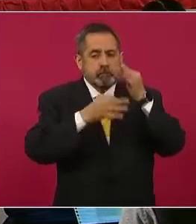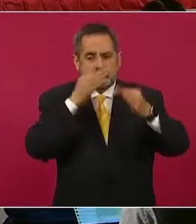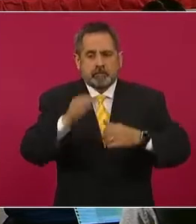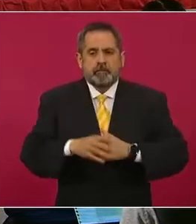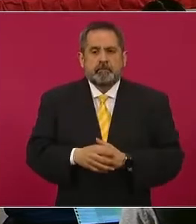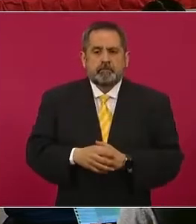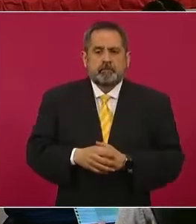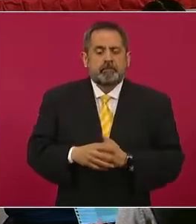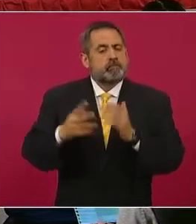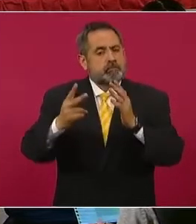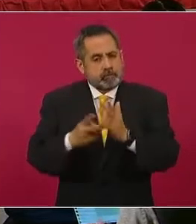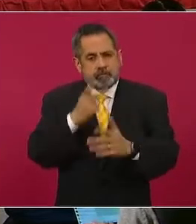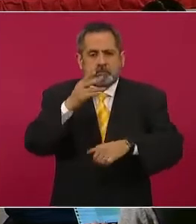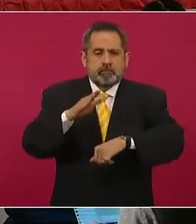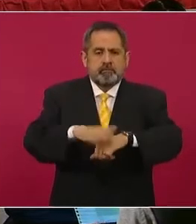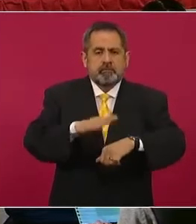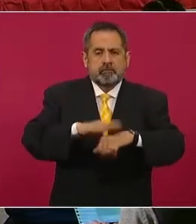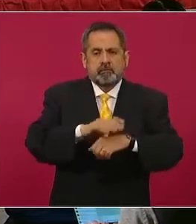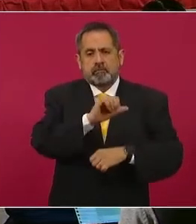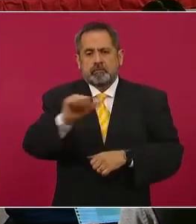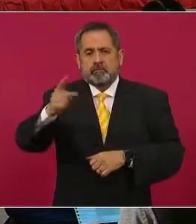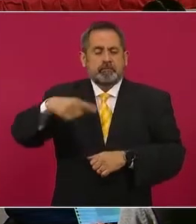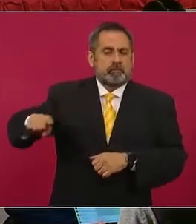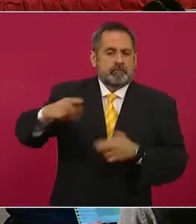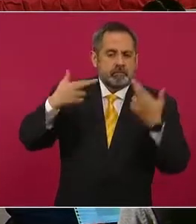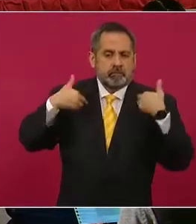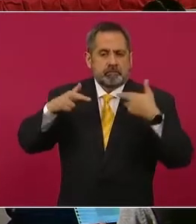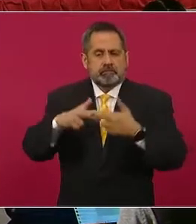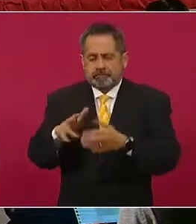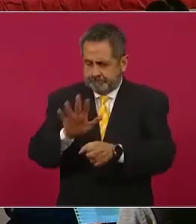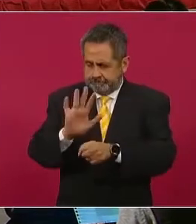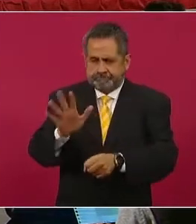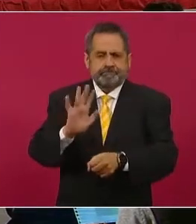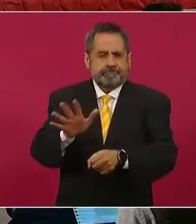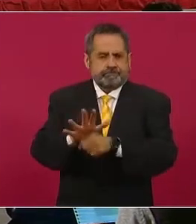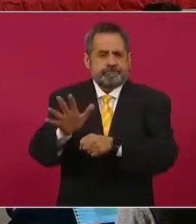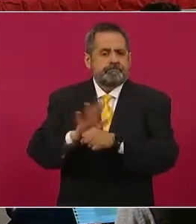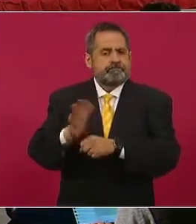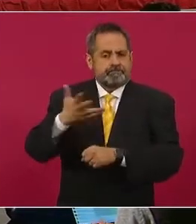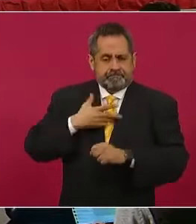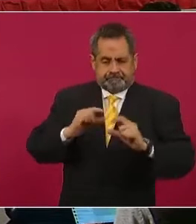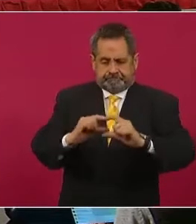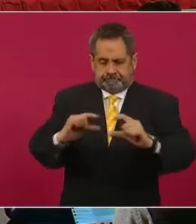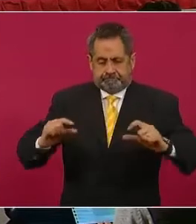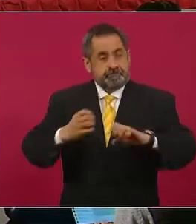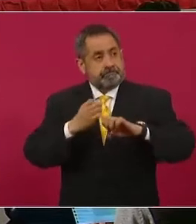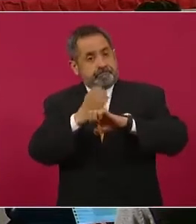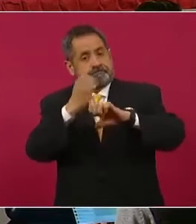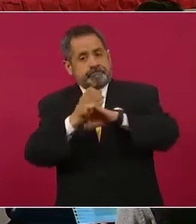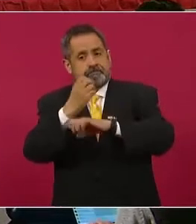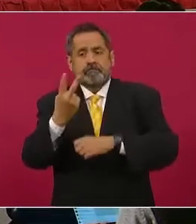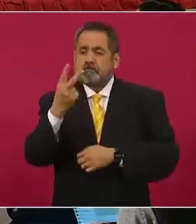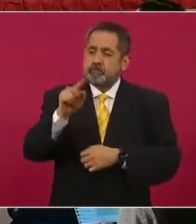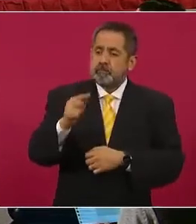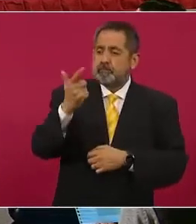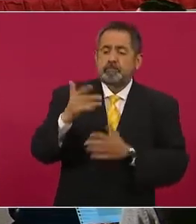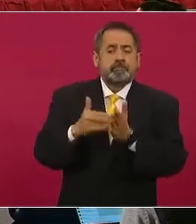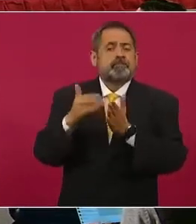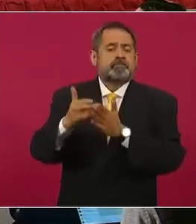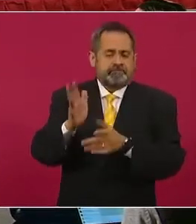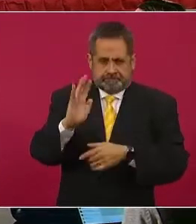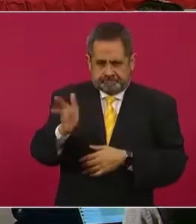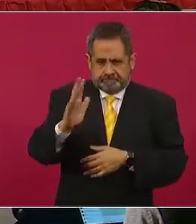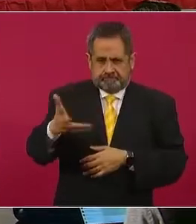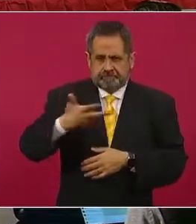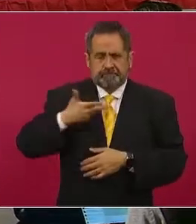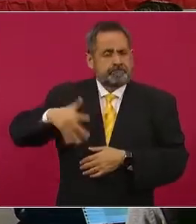Reiterar el llamado que se hace al personal educativo. Ya contamos con todas las dosis necesarias en los estados, los 2.7 millones que